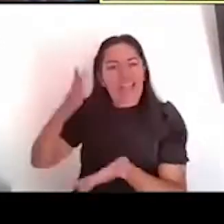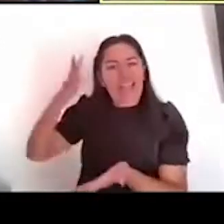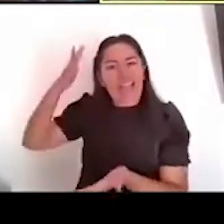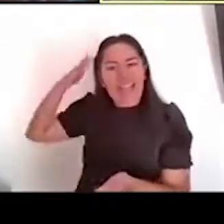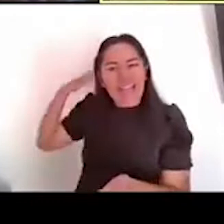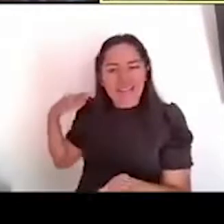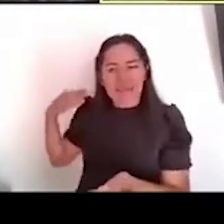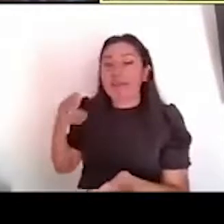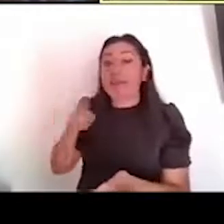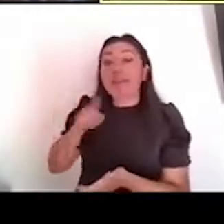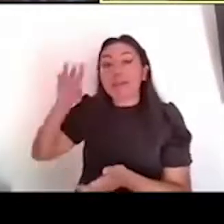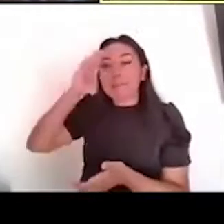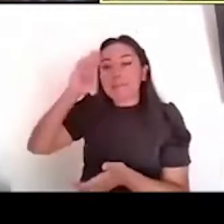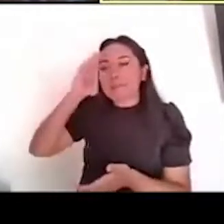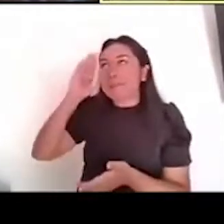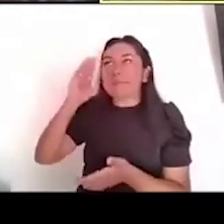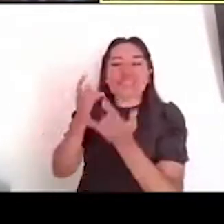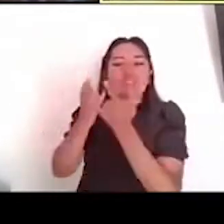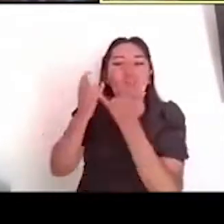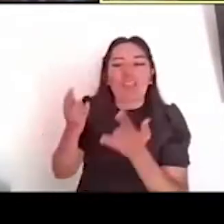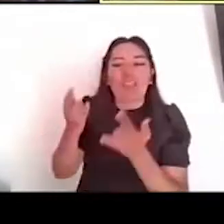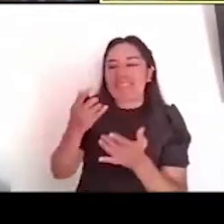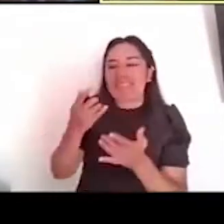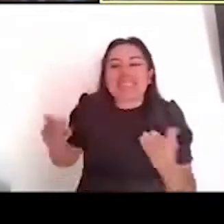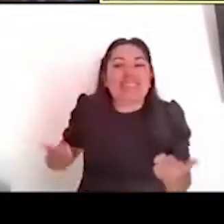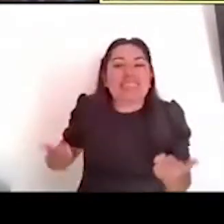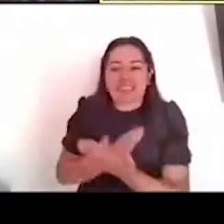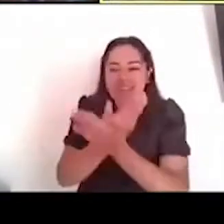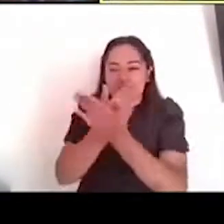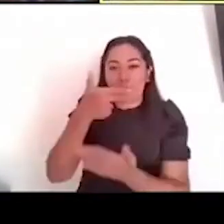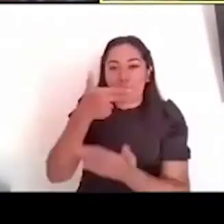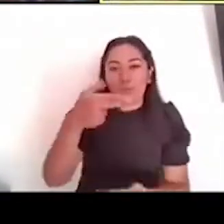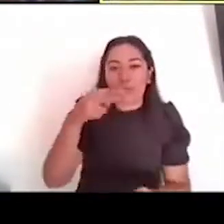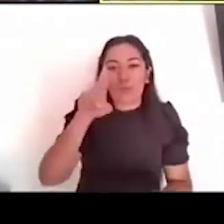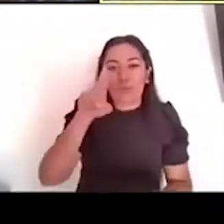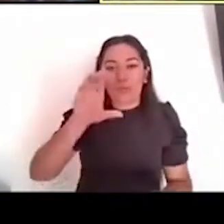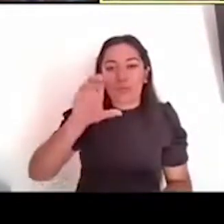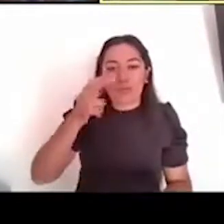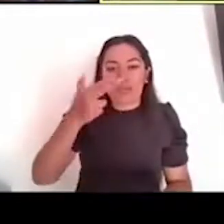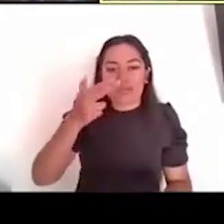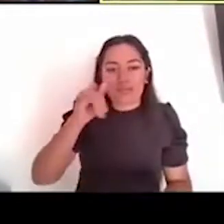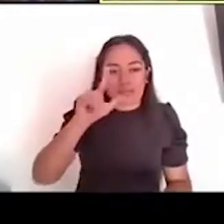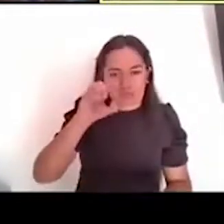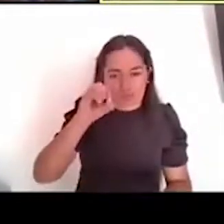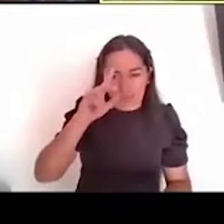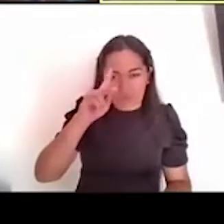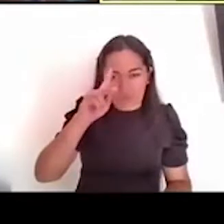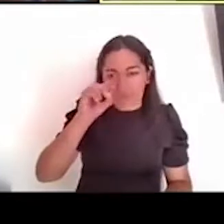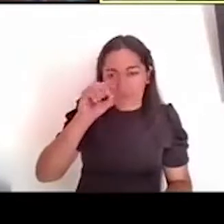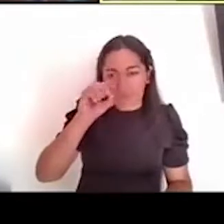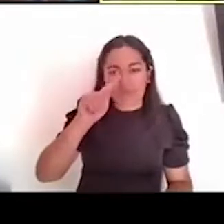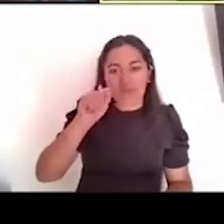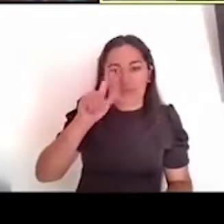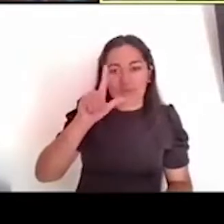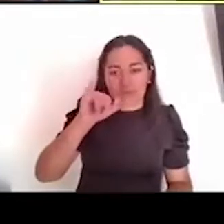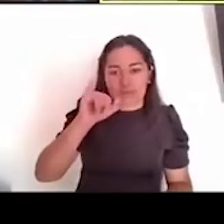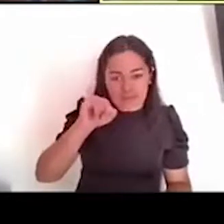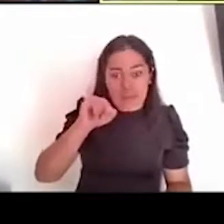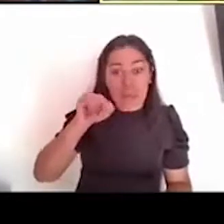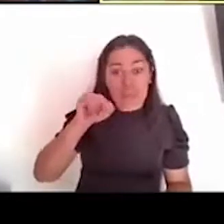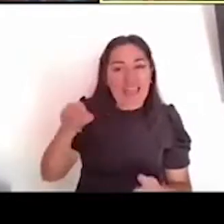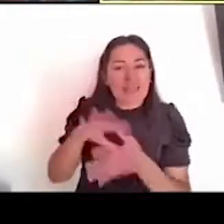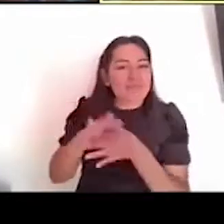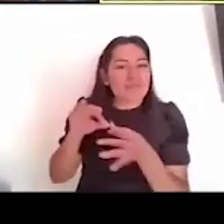Huitzilopochtli, ¿no? Lo que dice Sagún, del nacimiento de Huitzilopochtli, cuando sus hermanos, los